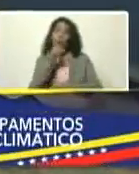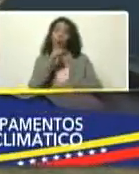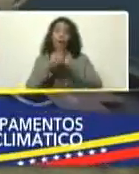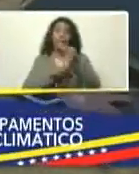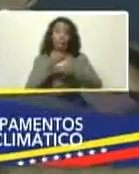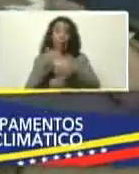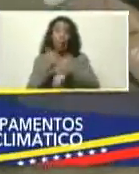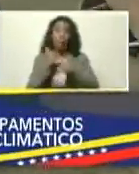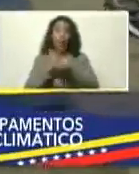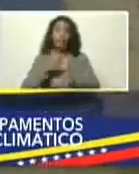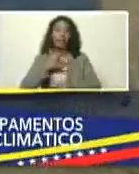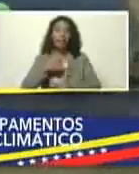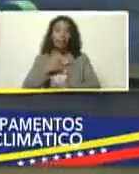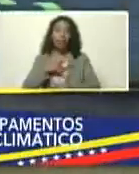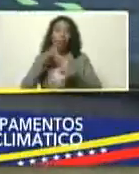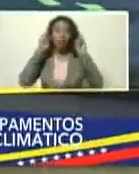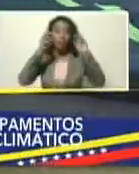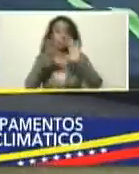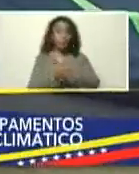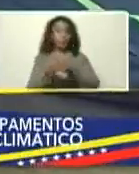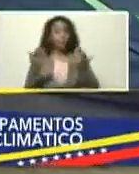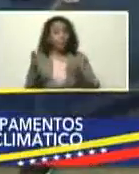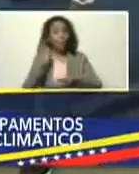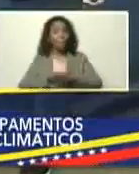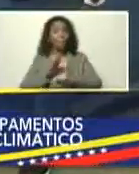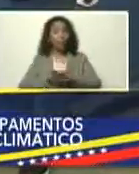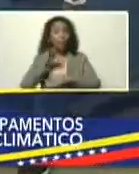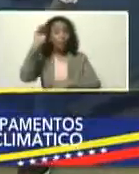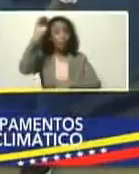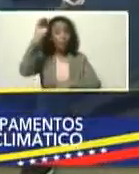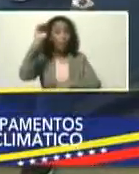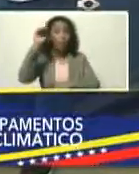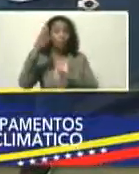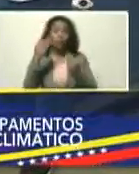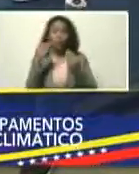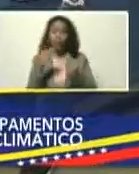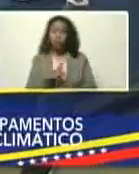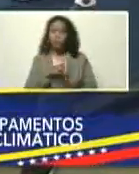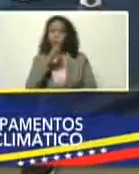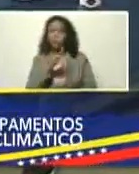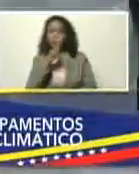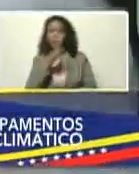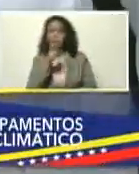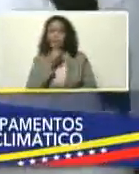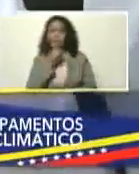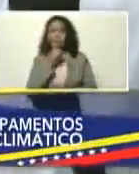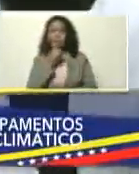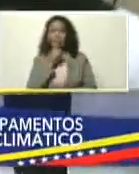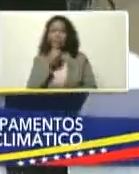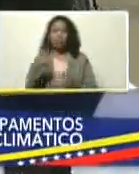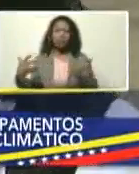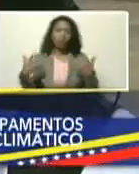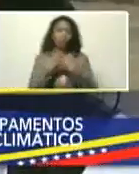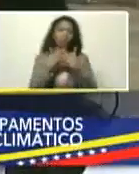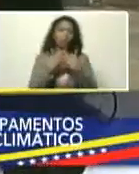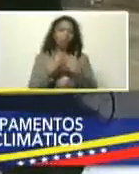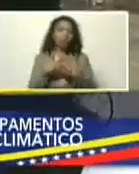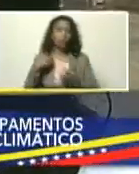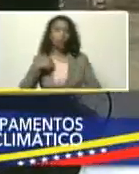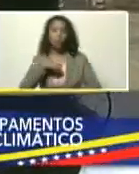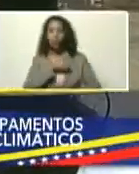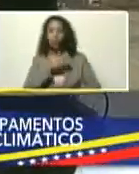sensibilizamos, con este tema, bueno, las consecuencias, pueden ser, muy, muy, muy, muy difíciles, y muy complejas, nosotros,